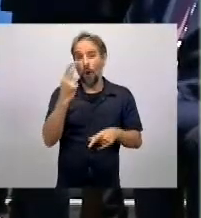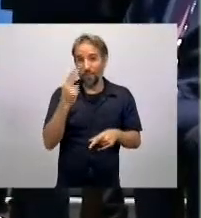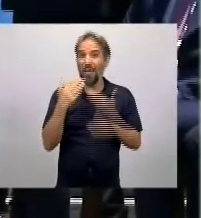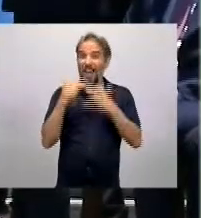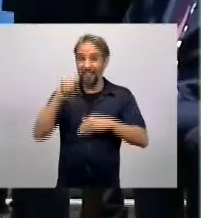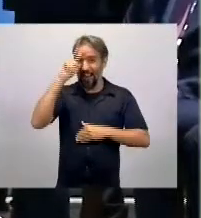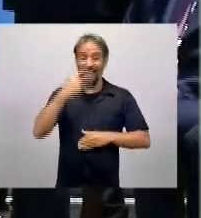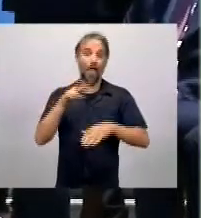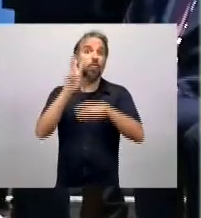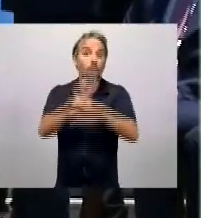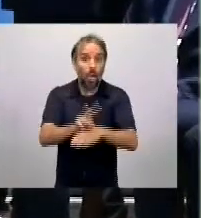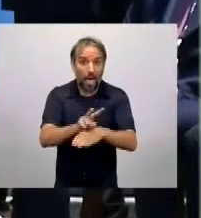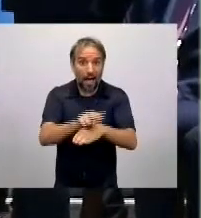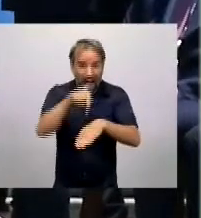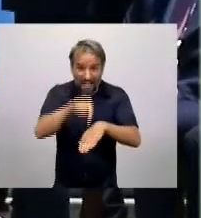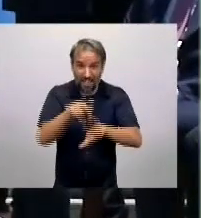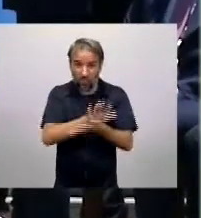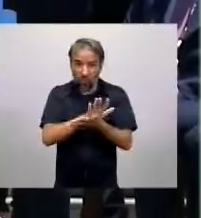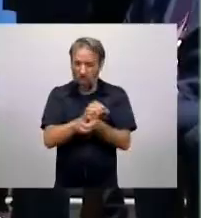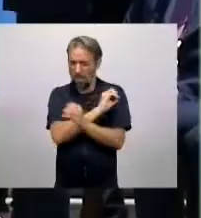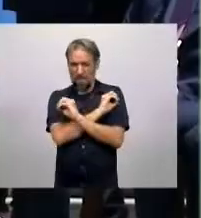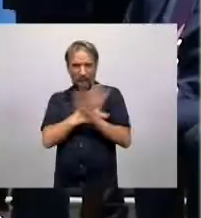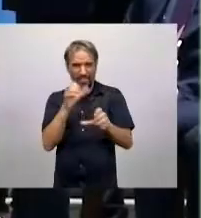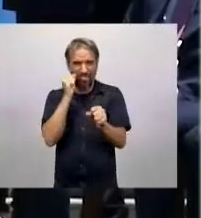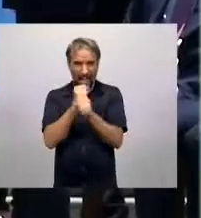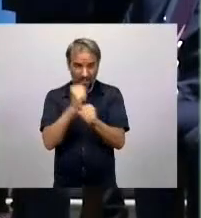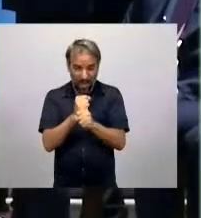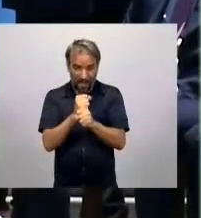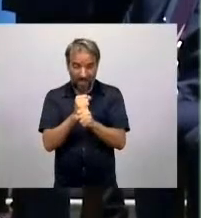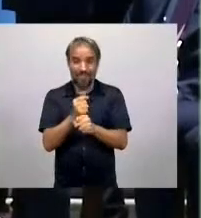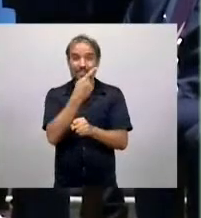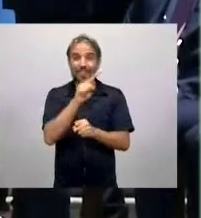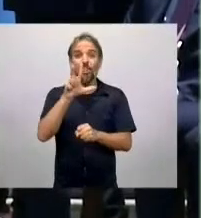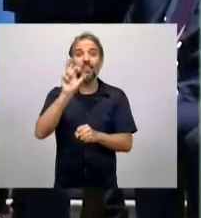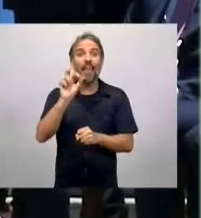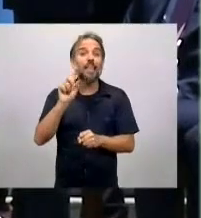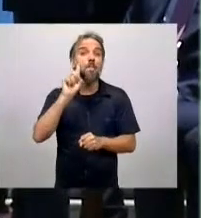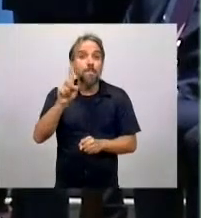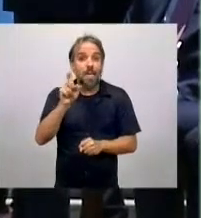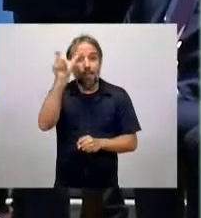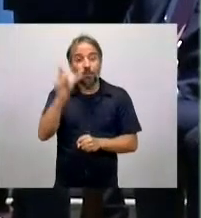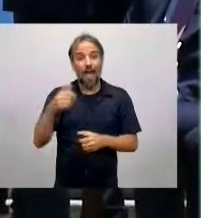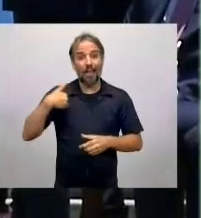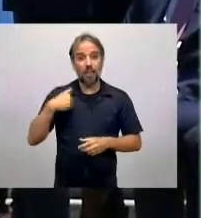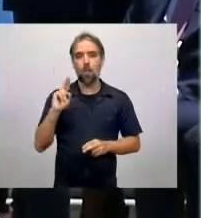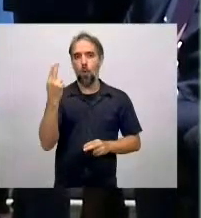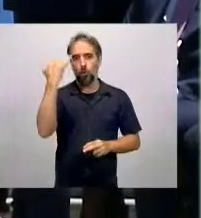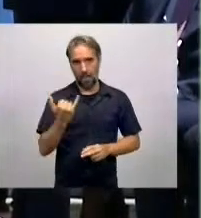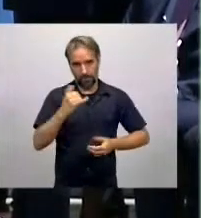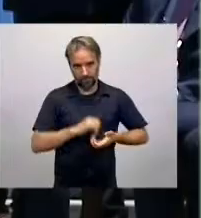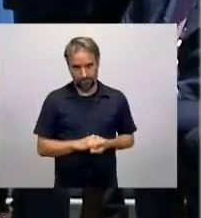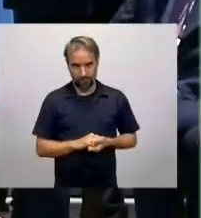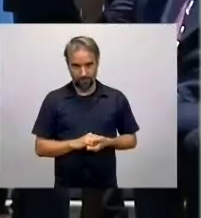Hoy están los senadores trabajando ante ellos. Y el presidente empezó muy temprano por una reunión de gobierno.